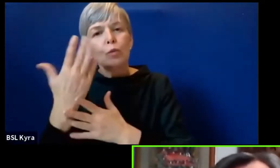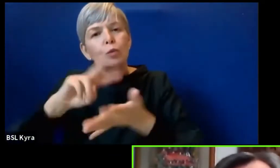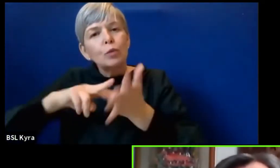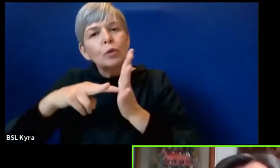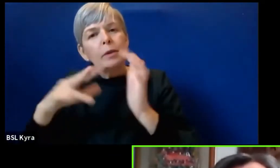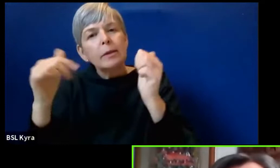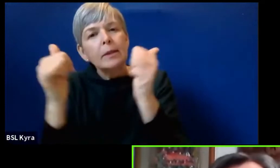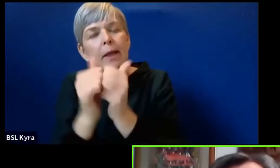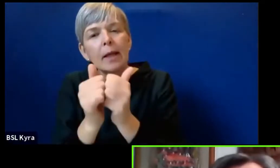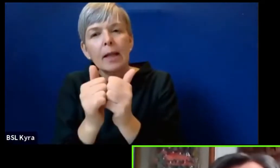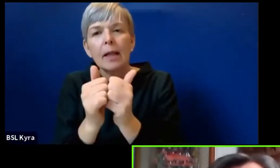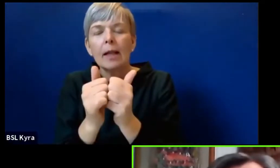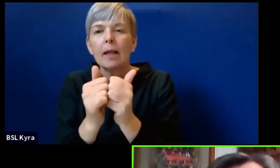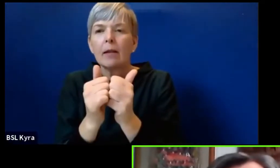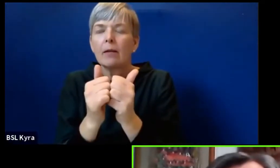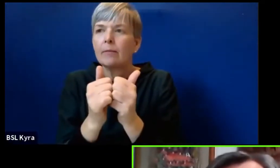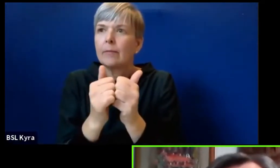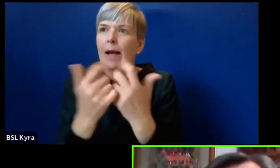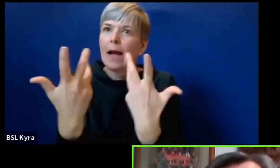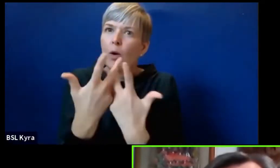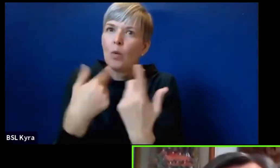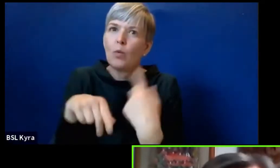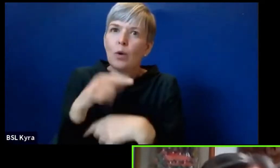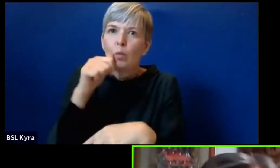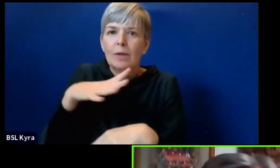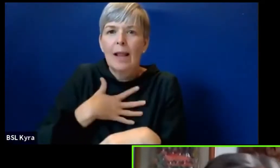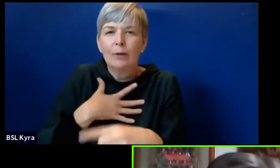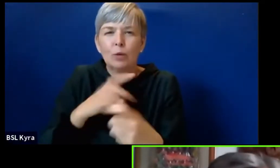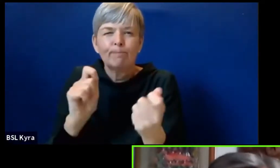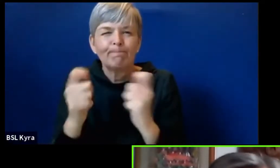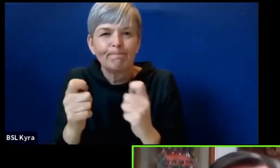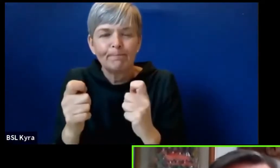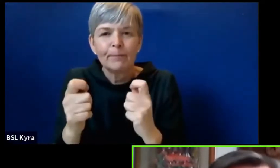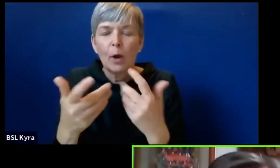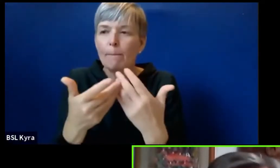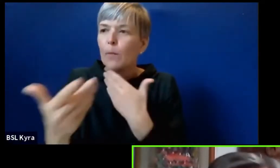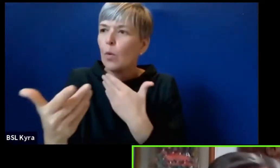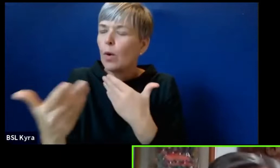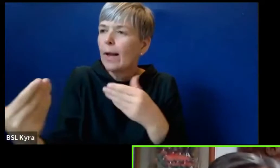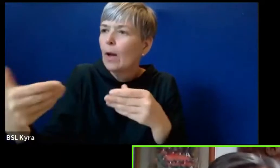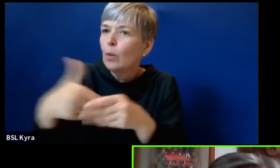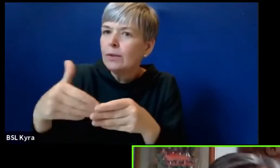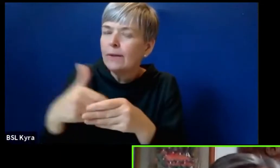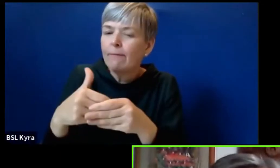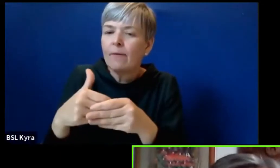para el futuro del planeta y de nuestras sociedades.